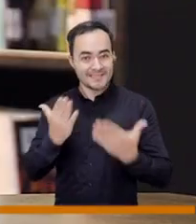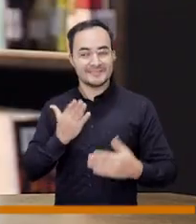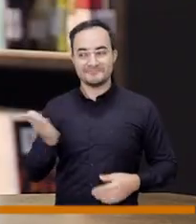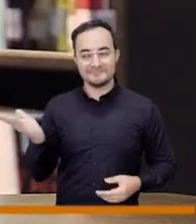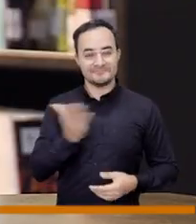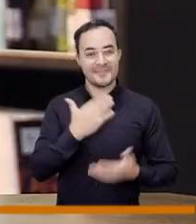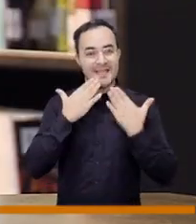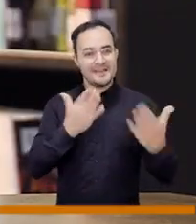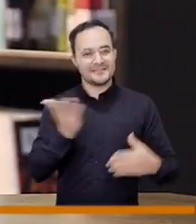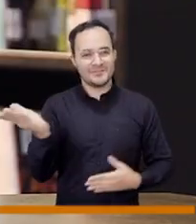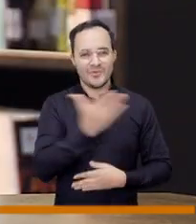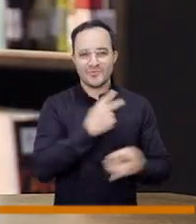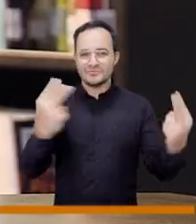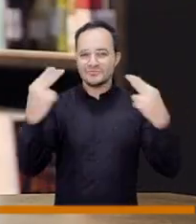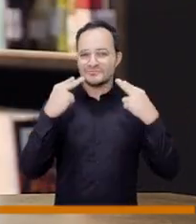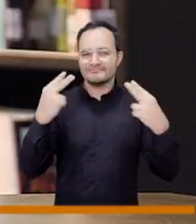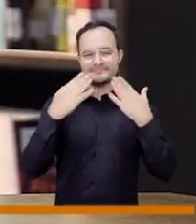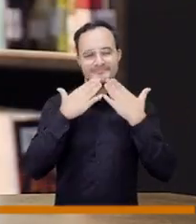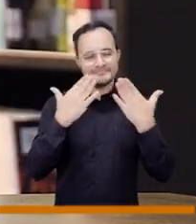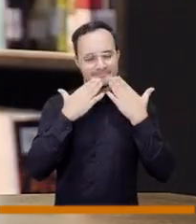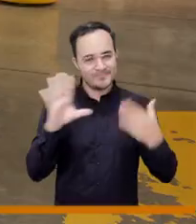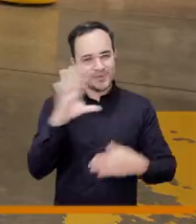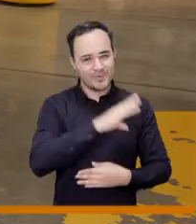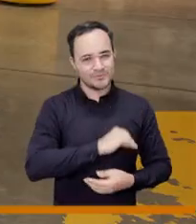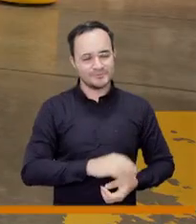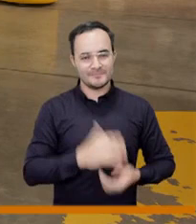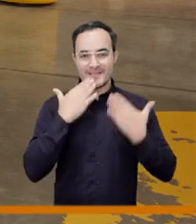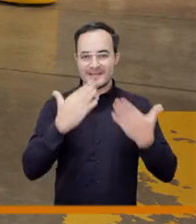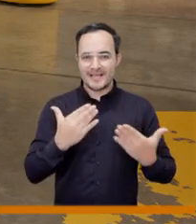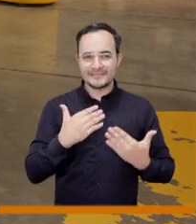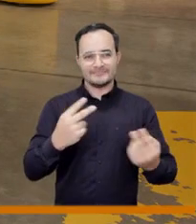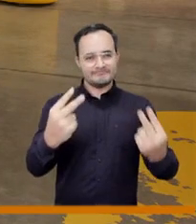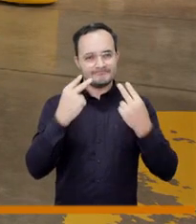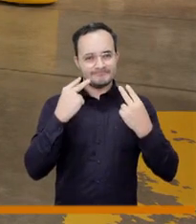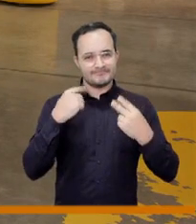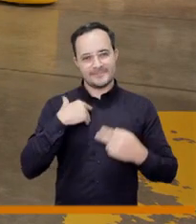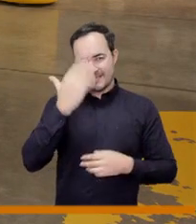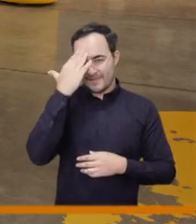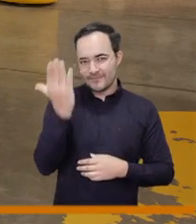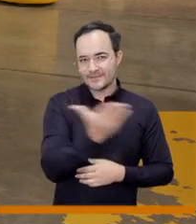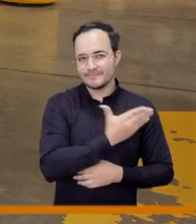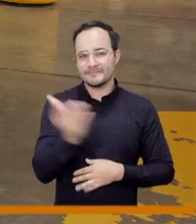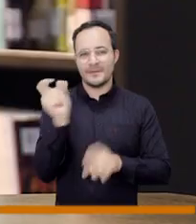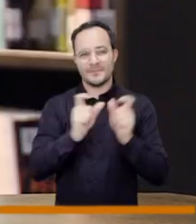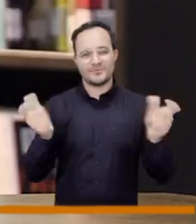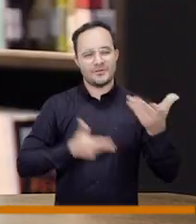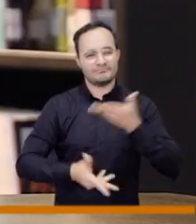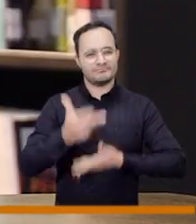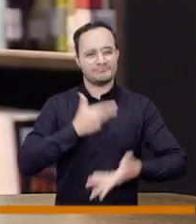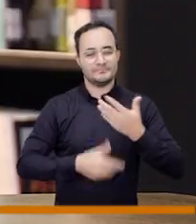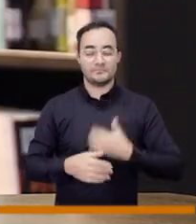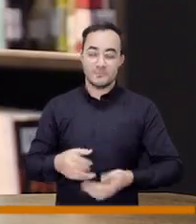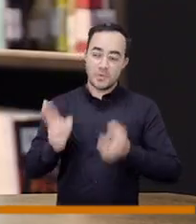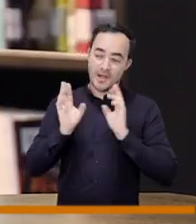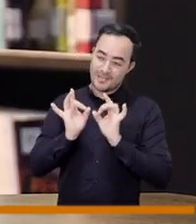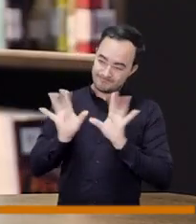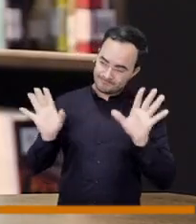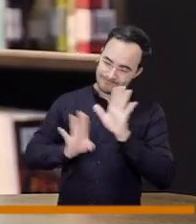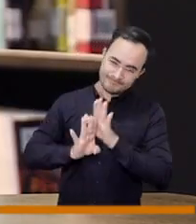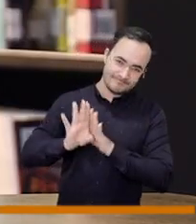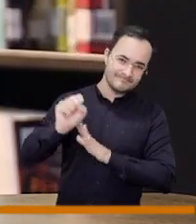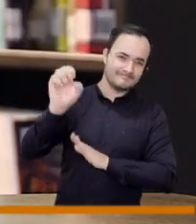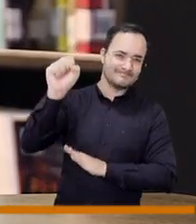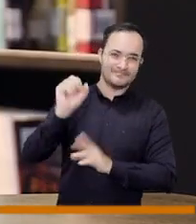corporados a ustedes televidentes por estar siempre ahí ustedes por haber asistido a esta cita de frente a la gente muchos